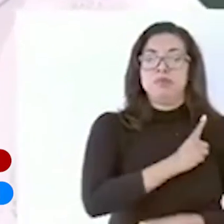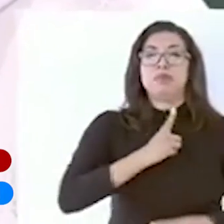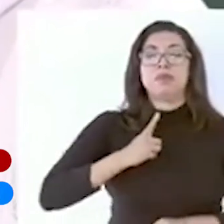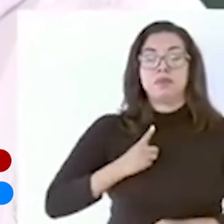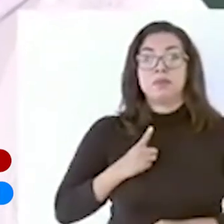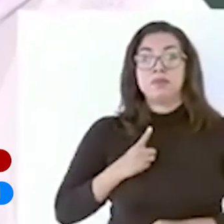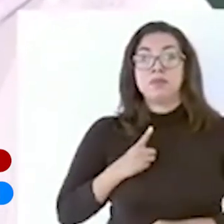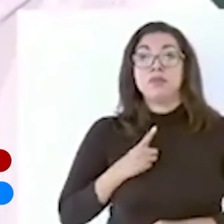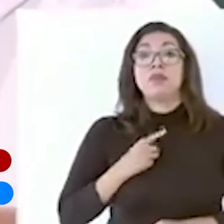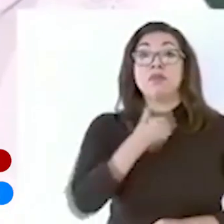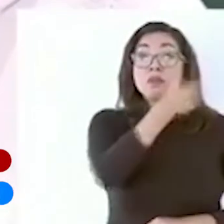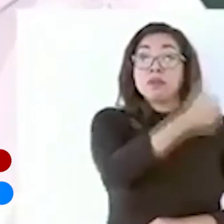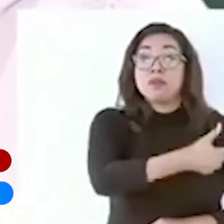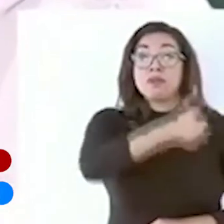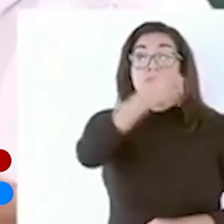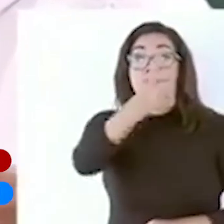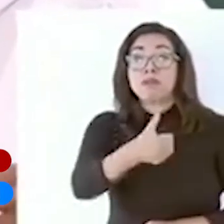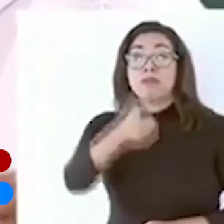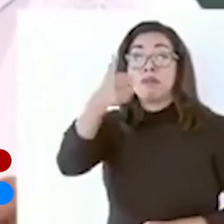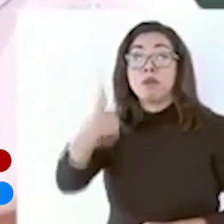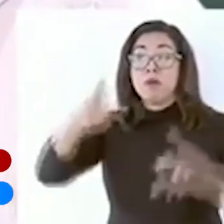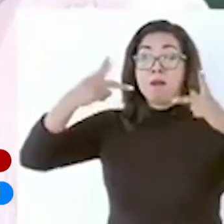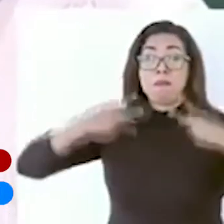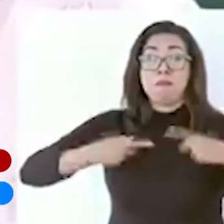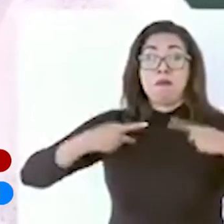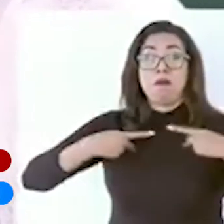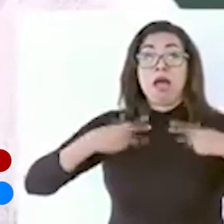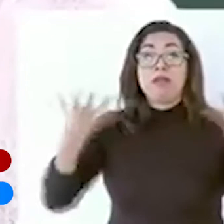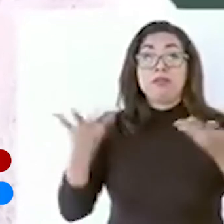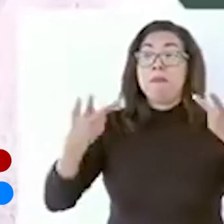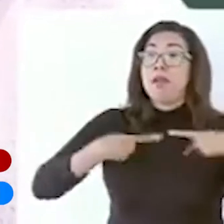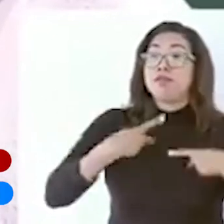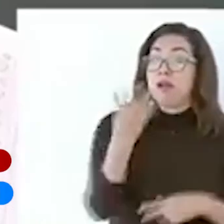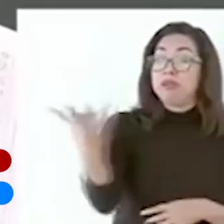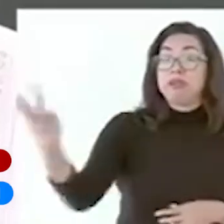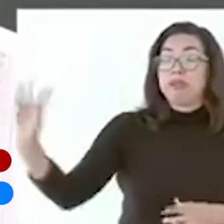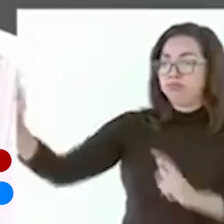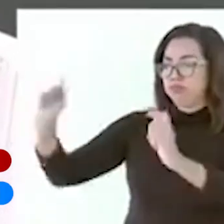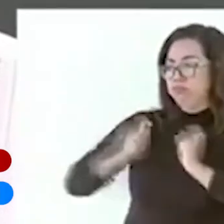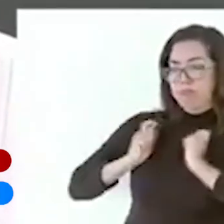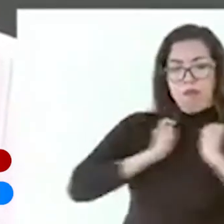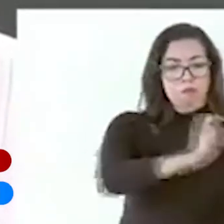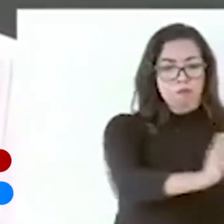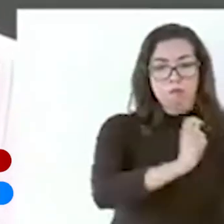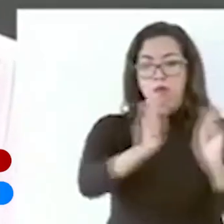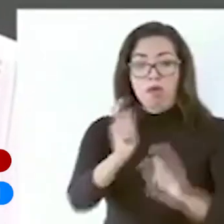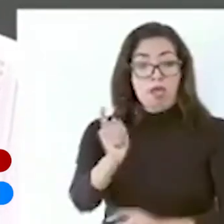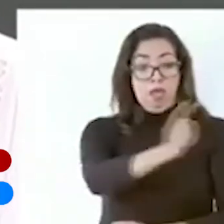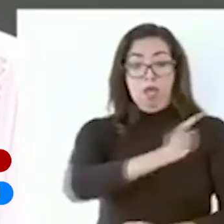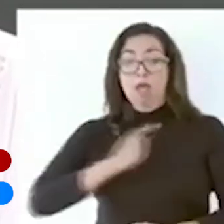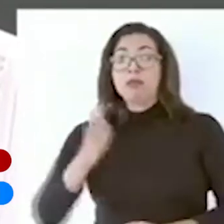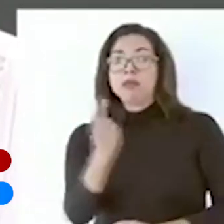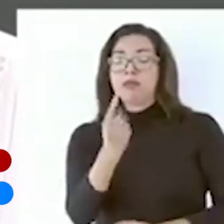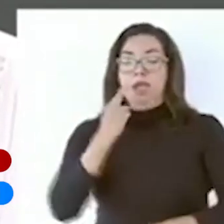cumpliendo con la encomienda que el pueblo nos dio. Por lo tanto, las relaciones entre